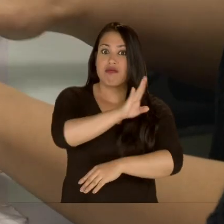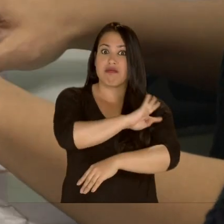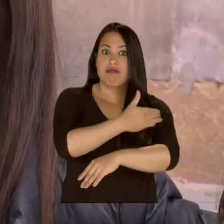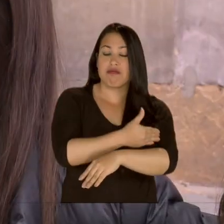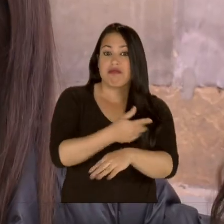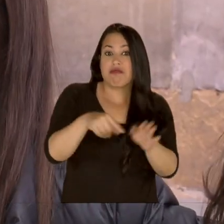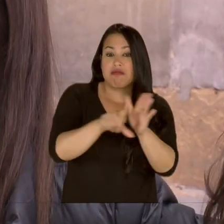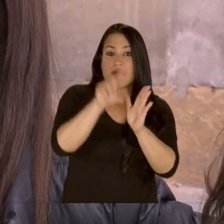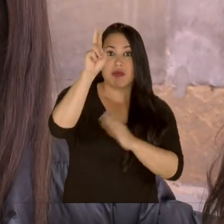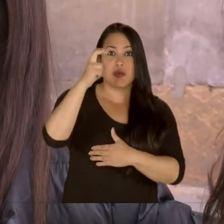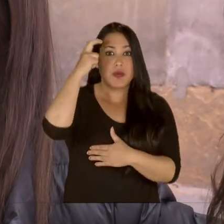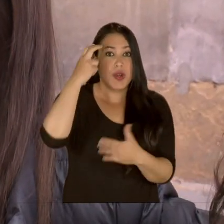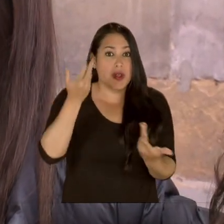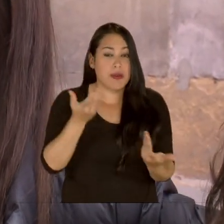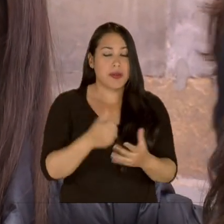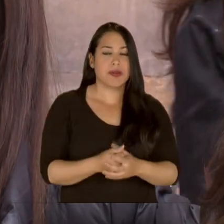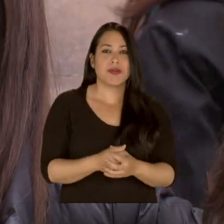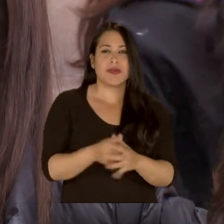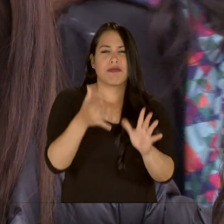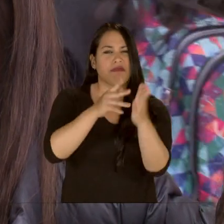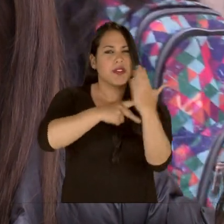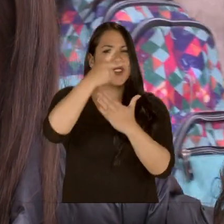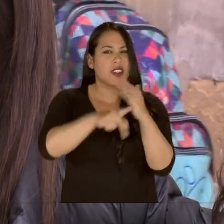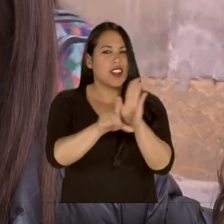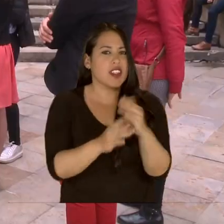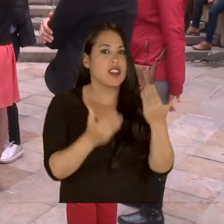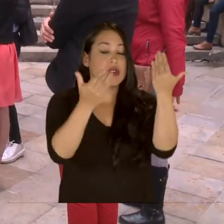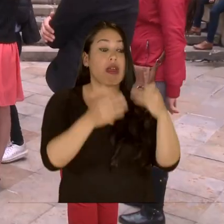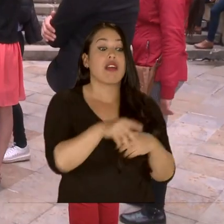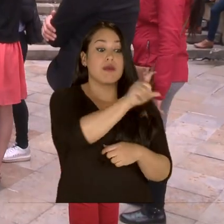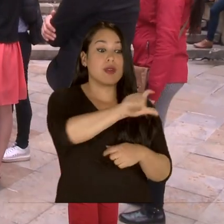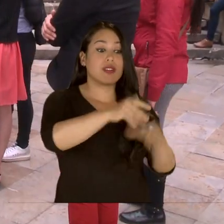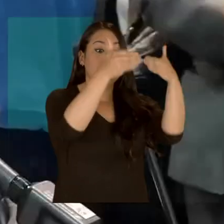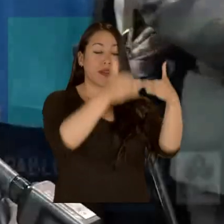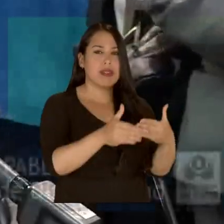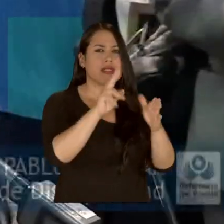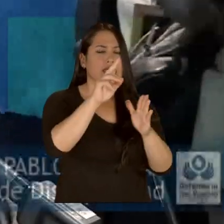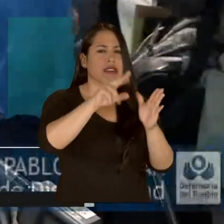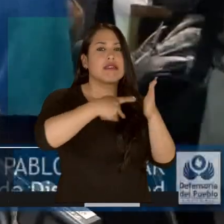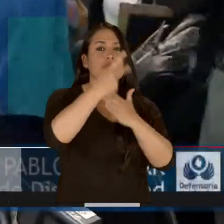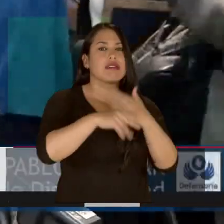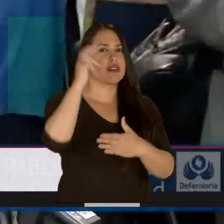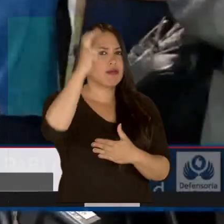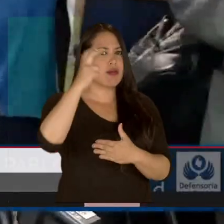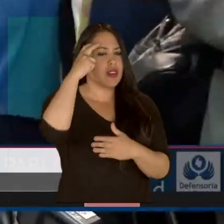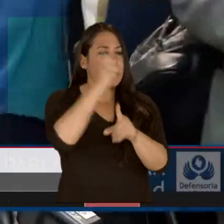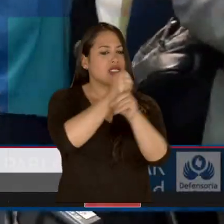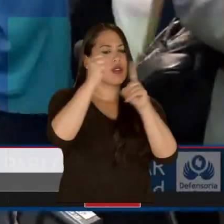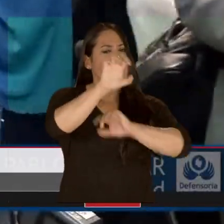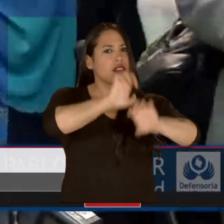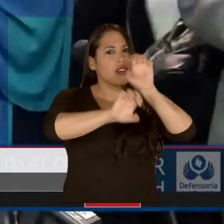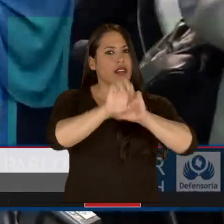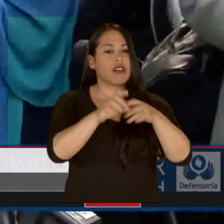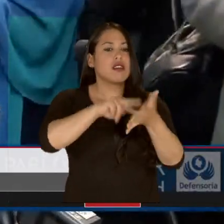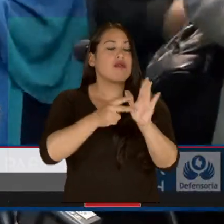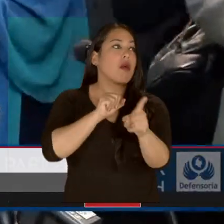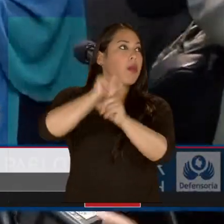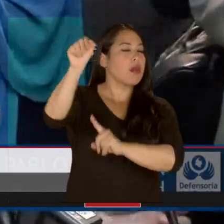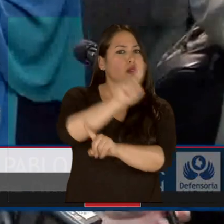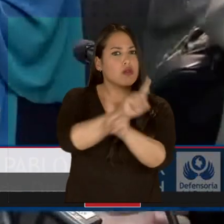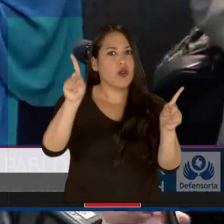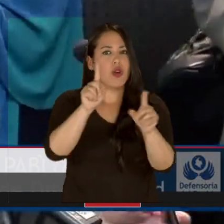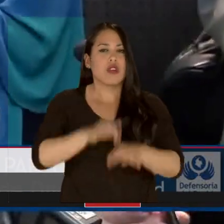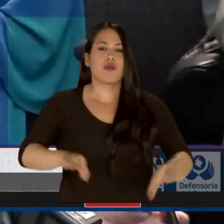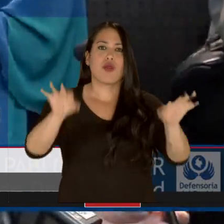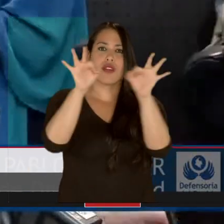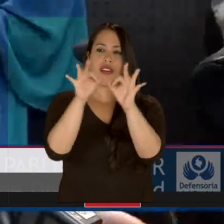Pero, ¿qué lograrían las personas con discapacidad mental con este proyecto? Que las personas con discapacidad intelectual y psicosocial